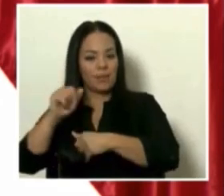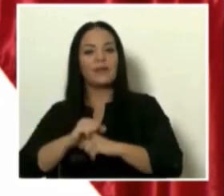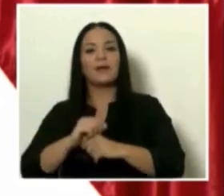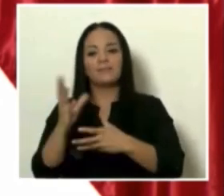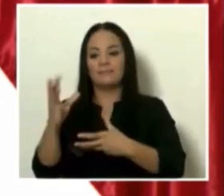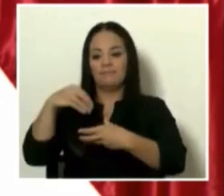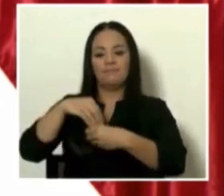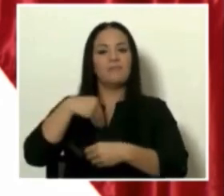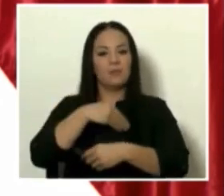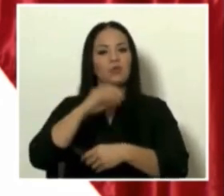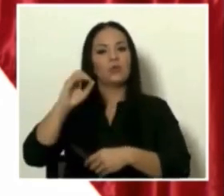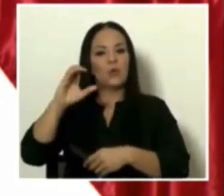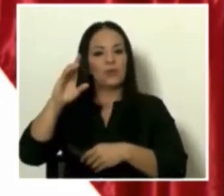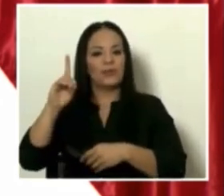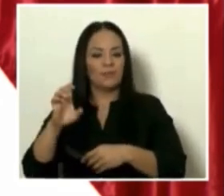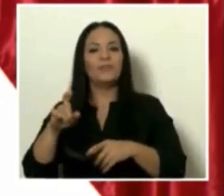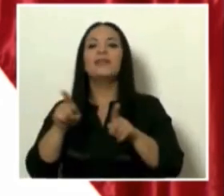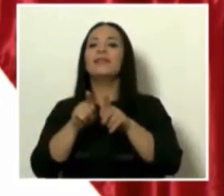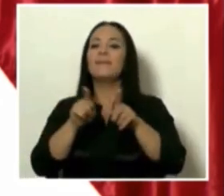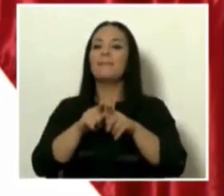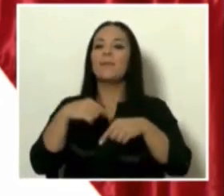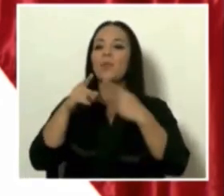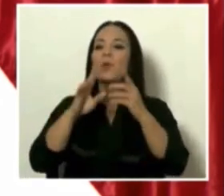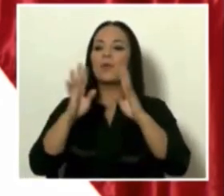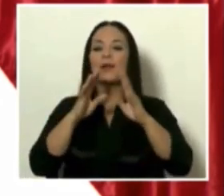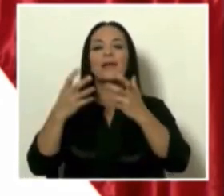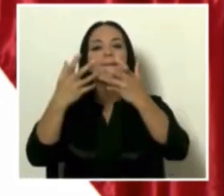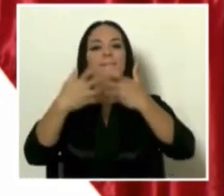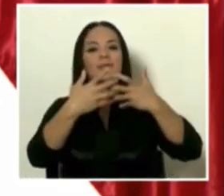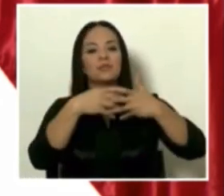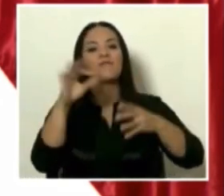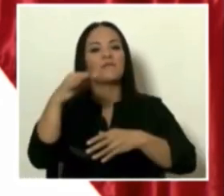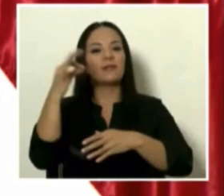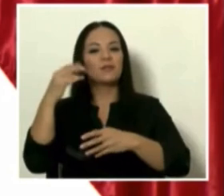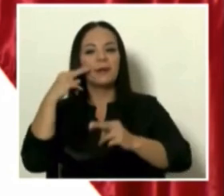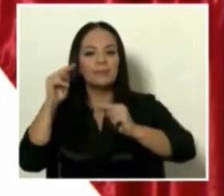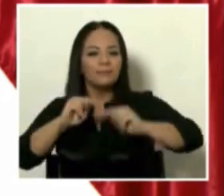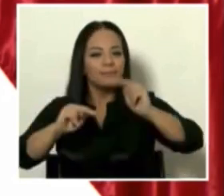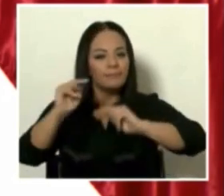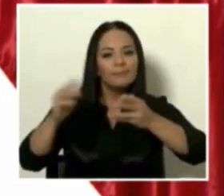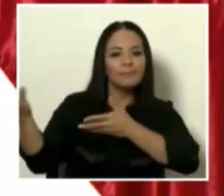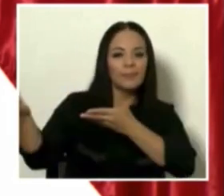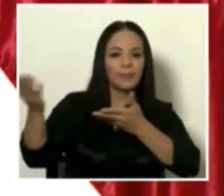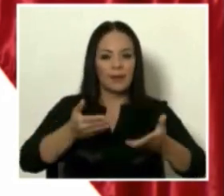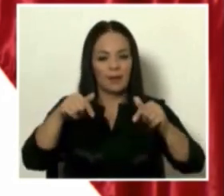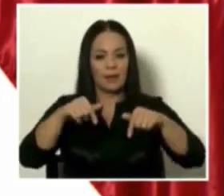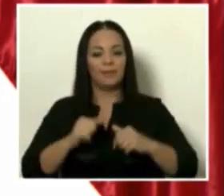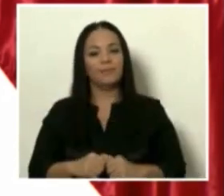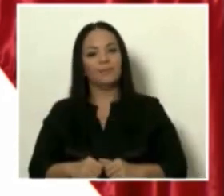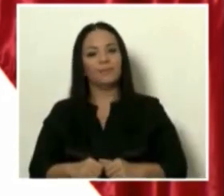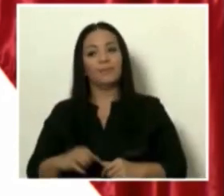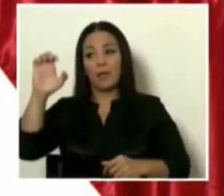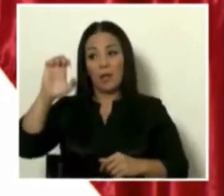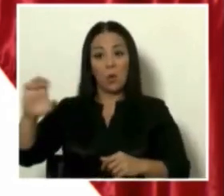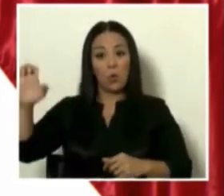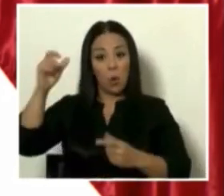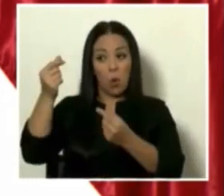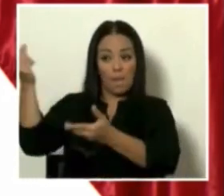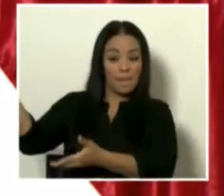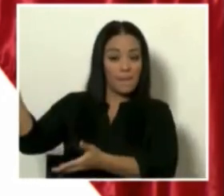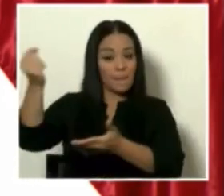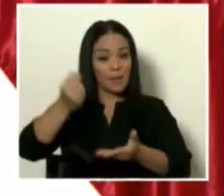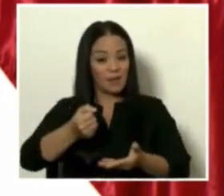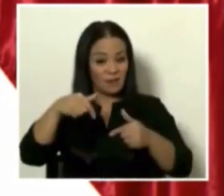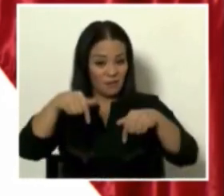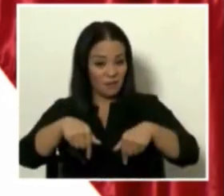y con empresarios franceses para buscar oportunidades de inversión y negocios en el país. Europa nos invierte poco y hay mucha